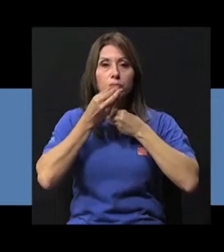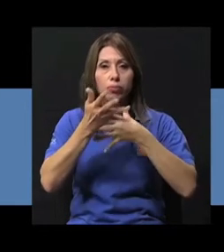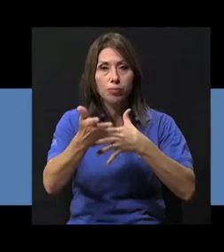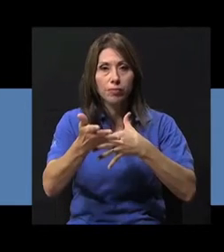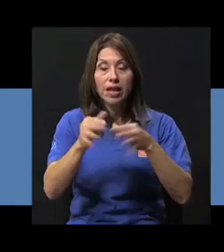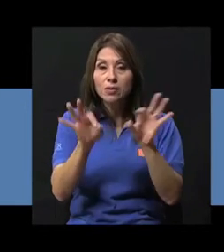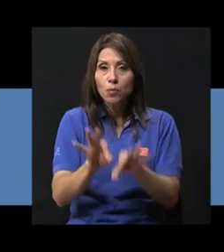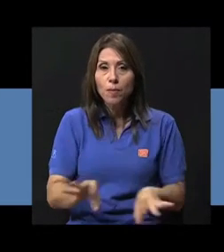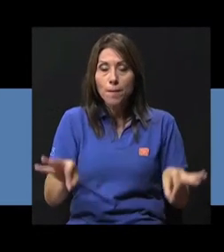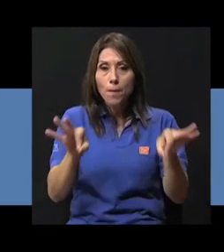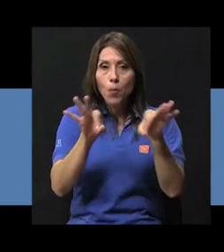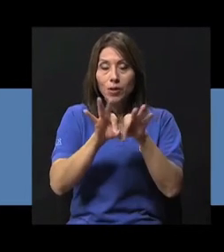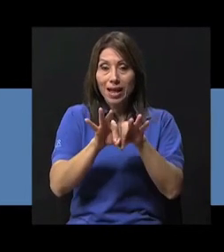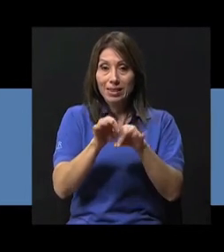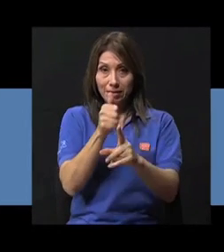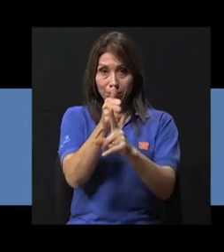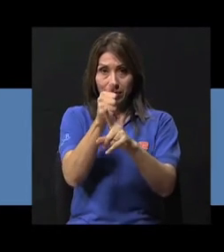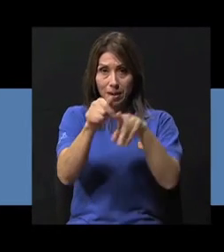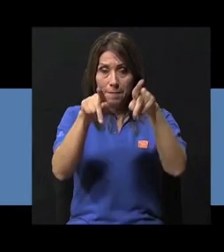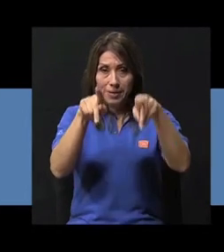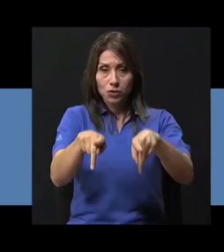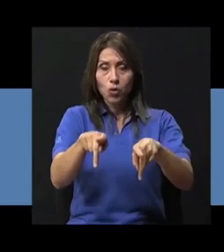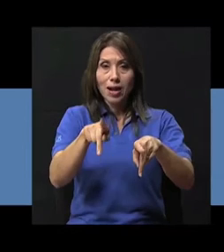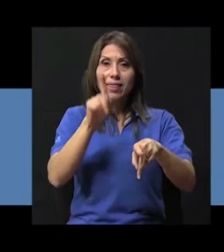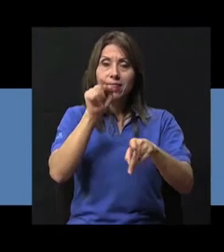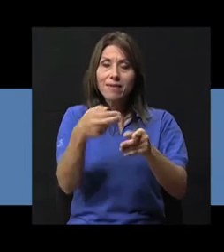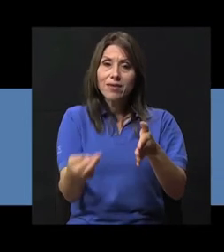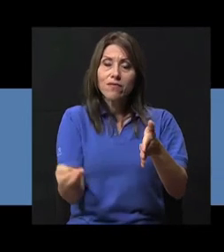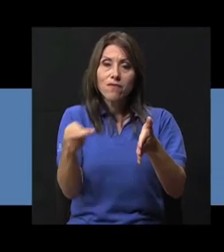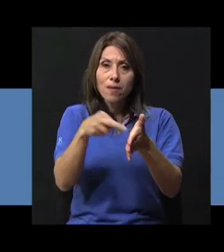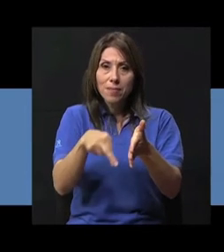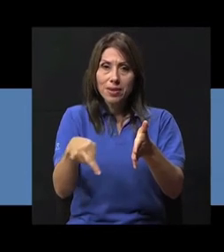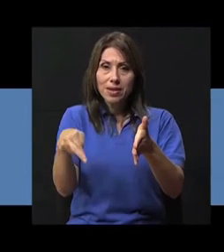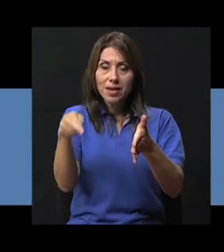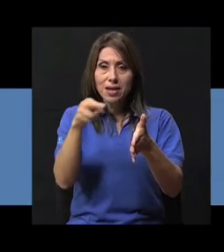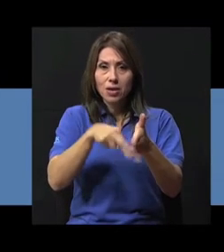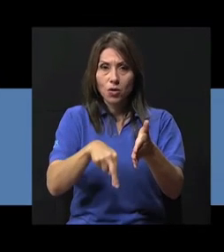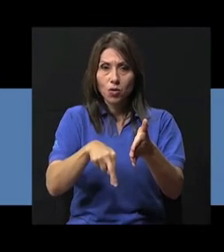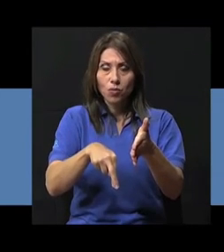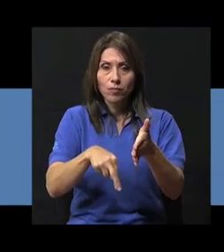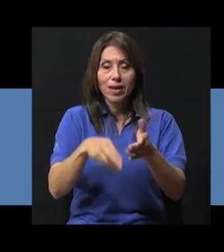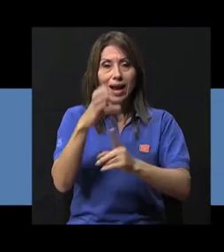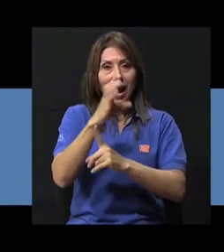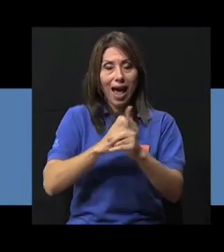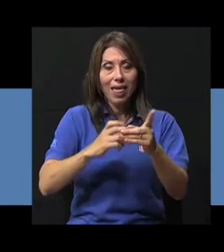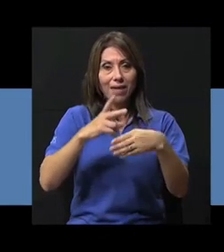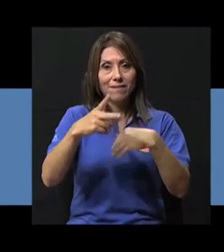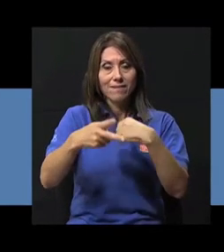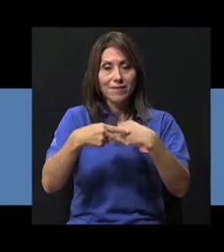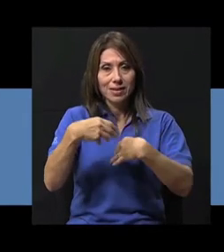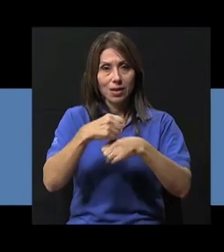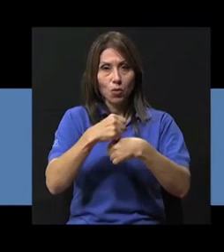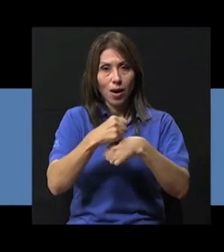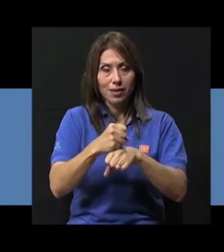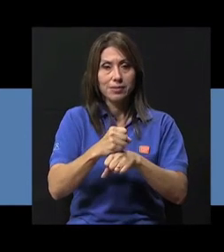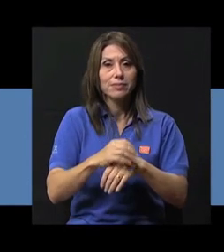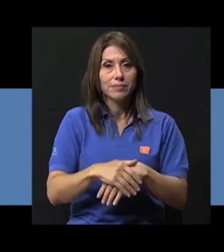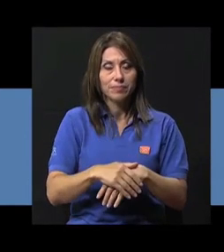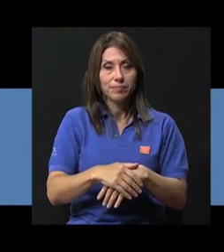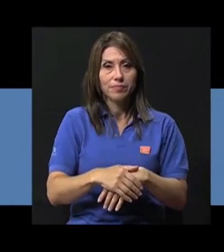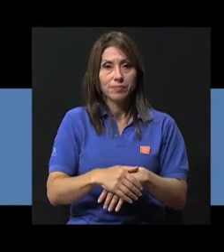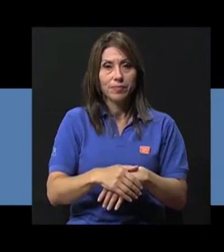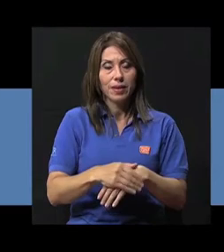después botamos el aire. Importante que la persona tiene que repetir estos pasos por cada inhalación que